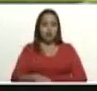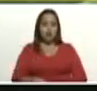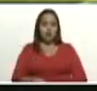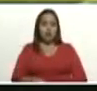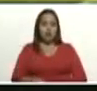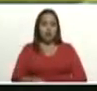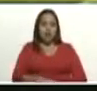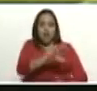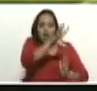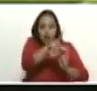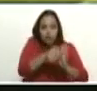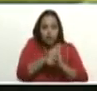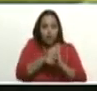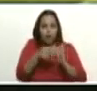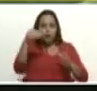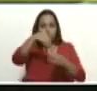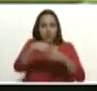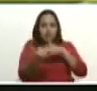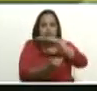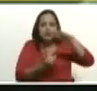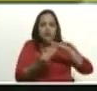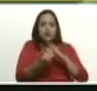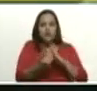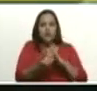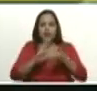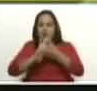la corrupción que lo pudre todo.